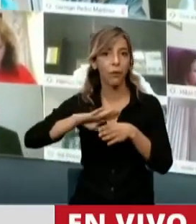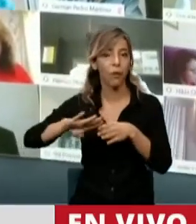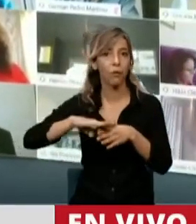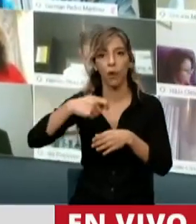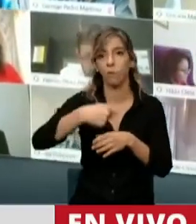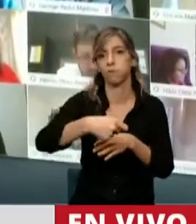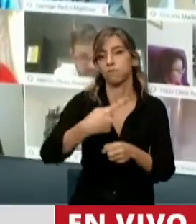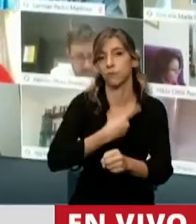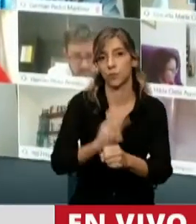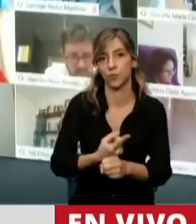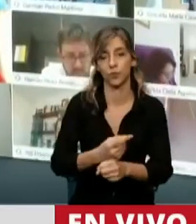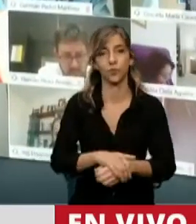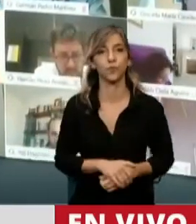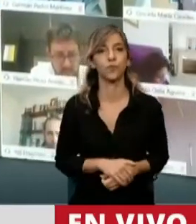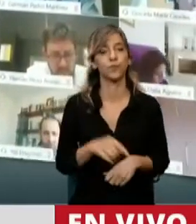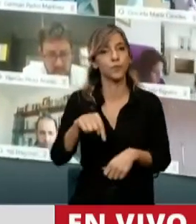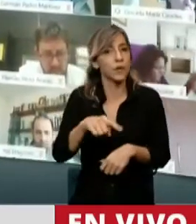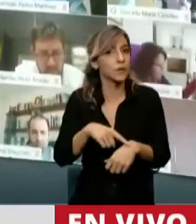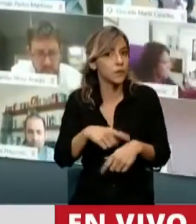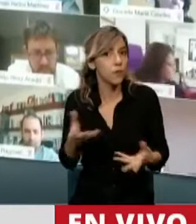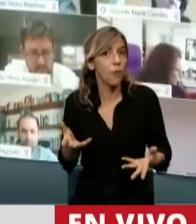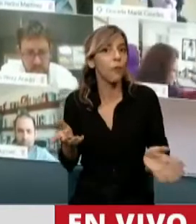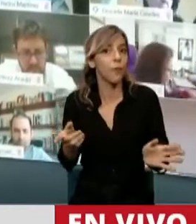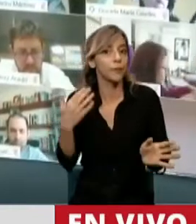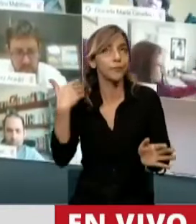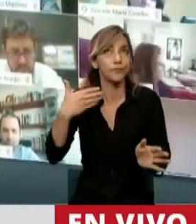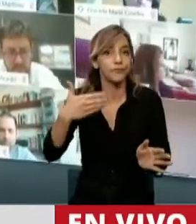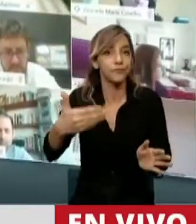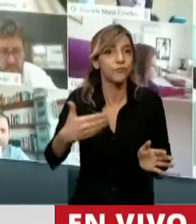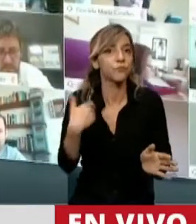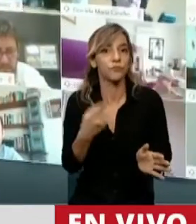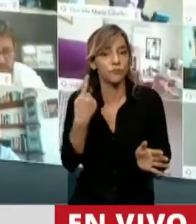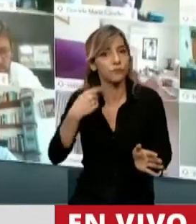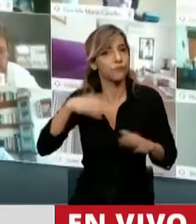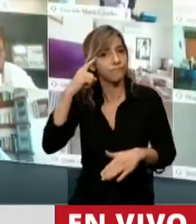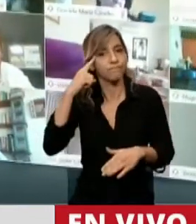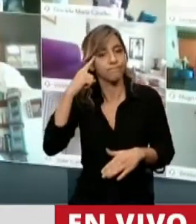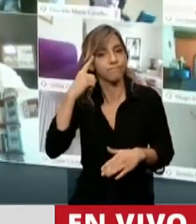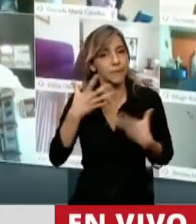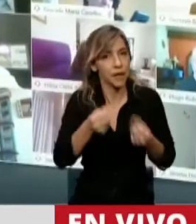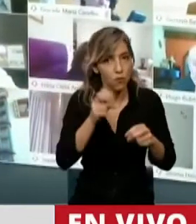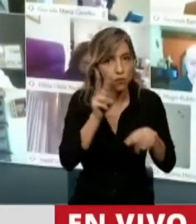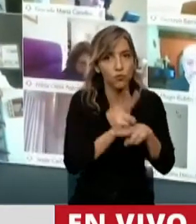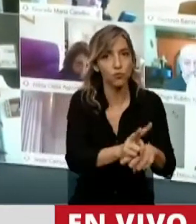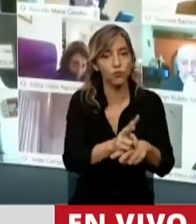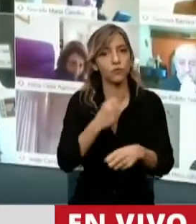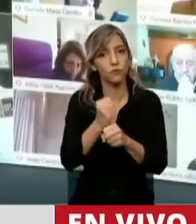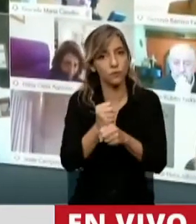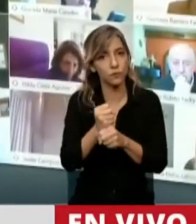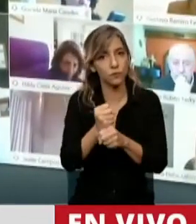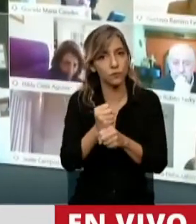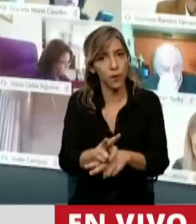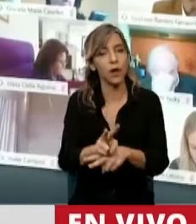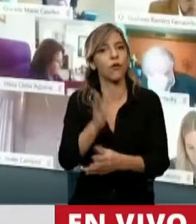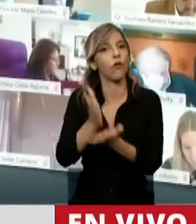Y es así que nuestro presidente, en el marco de un Estado presente que cuida la salud, que cuida el trabajo, que cuida la actividad económica y los derechos